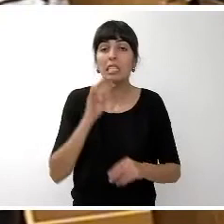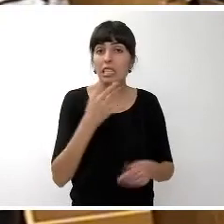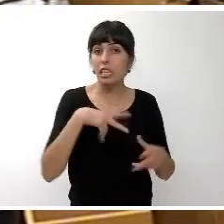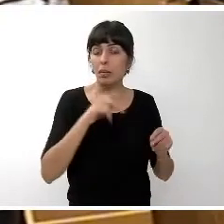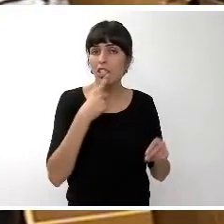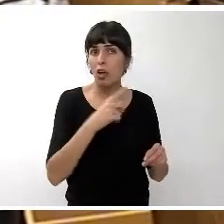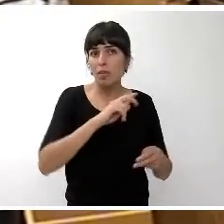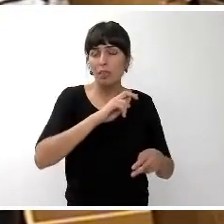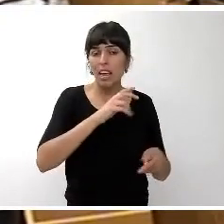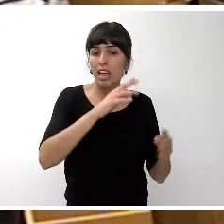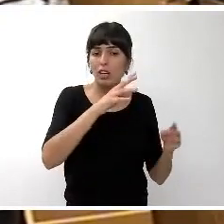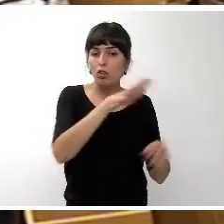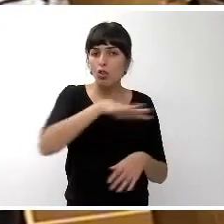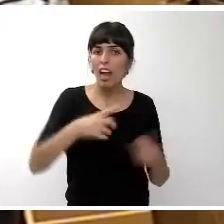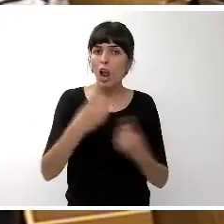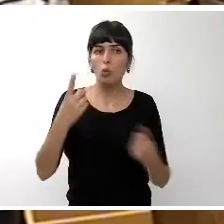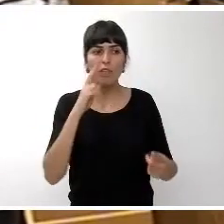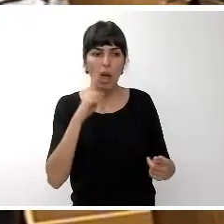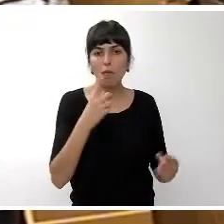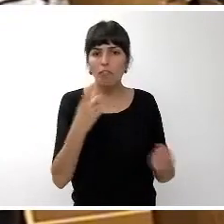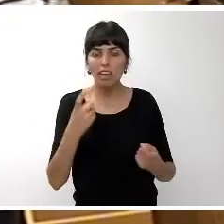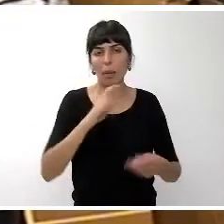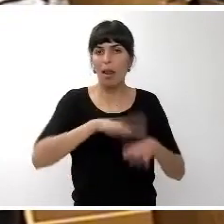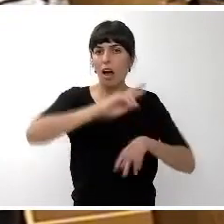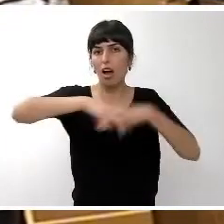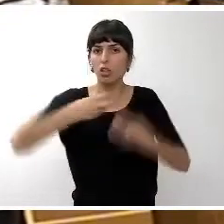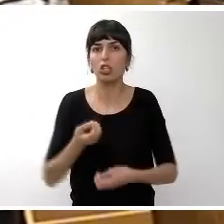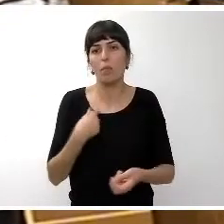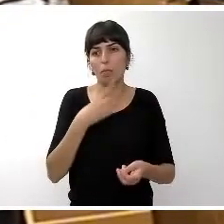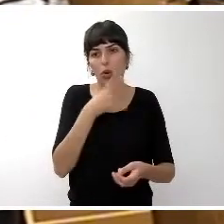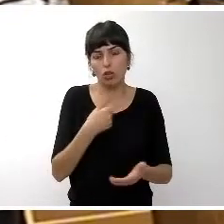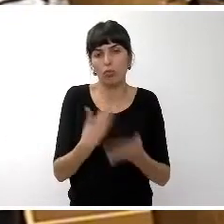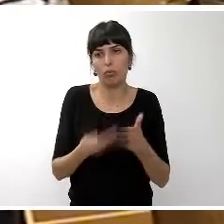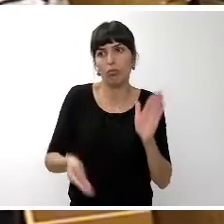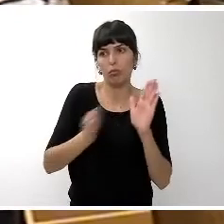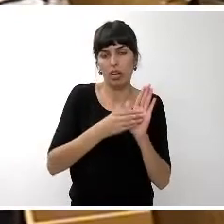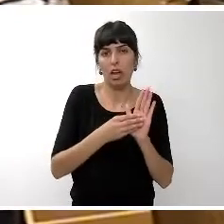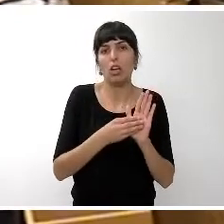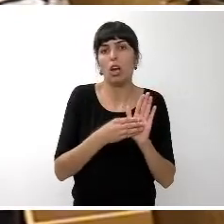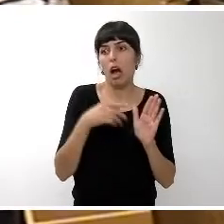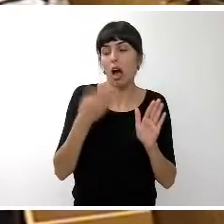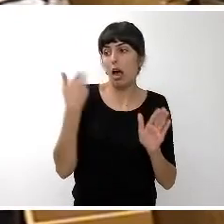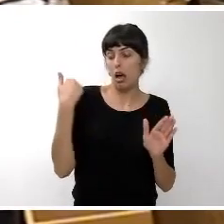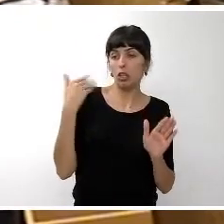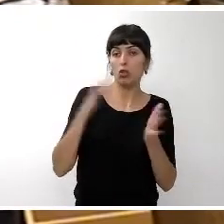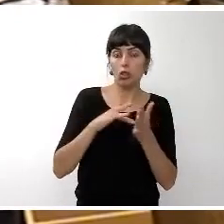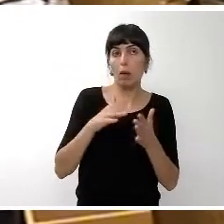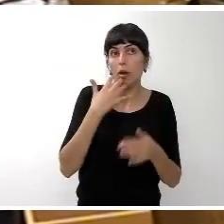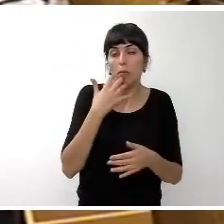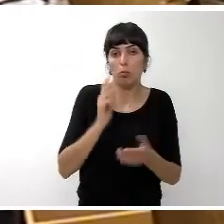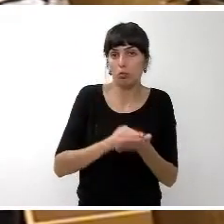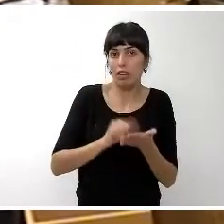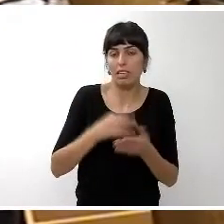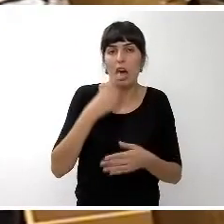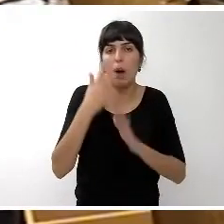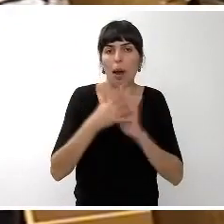corregido por eso la importancia del diálogo que en determinadas ocasiones o nosotros habíamos enumerado la TF con un